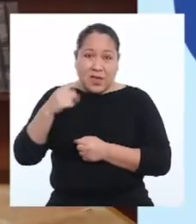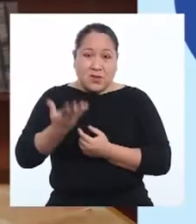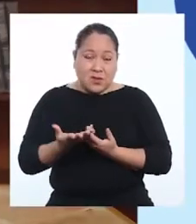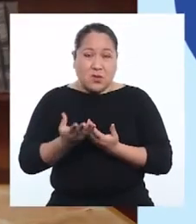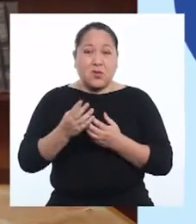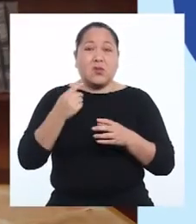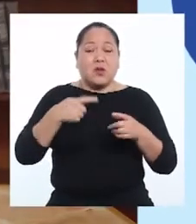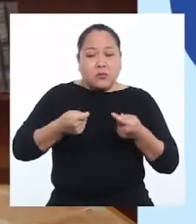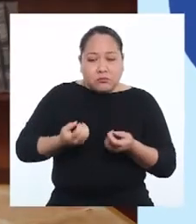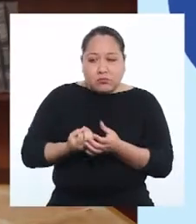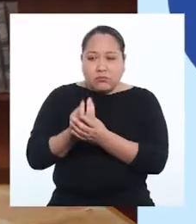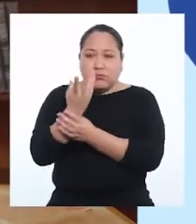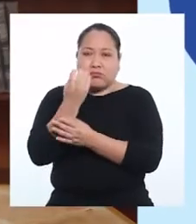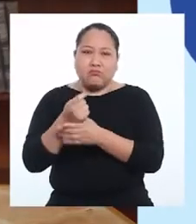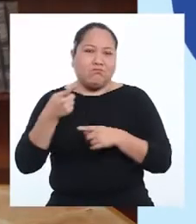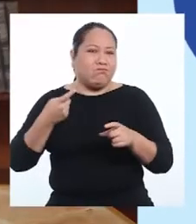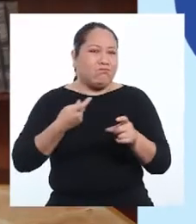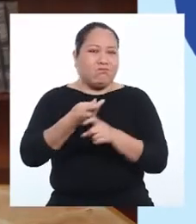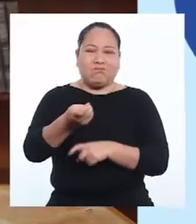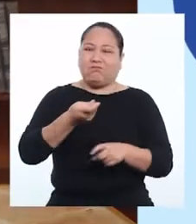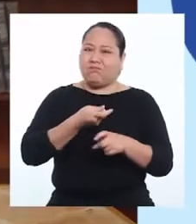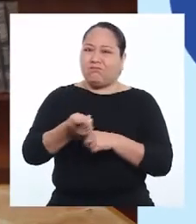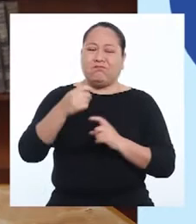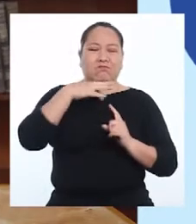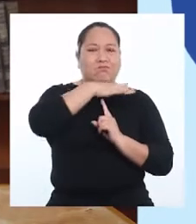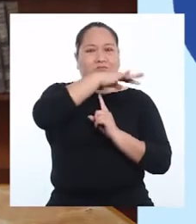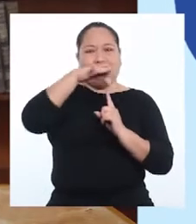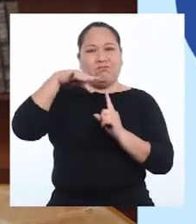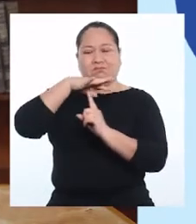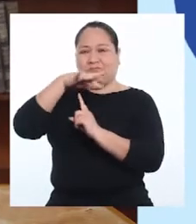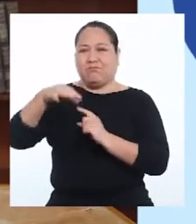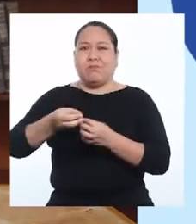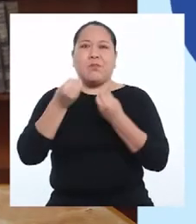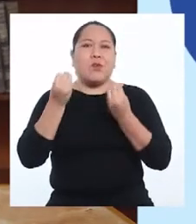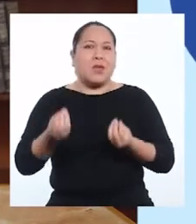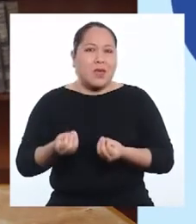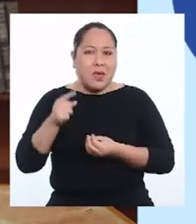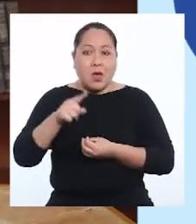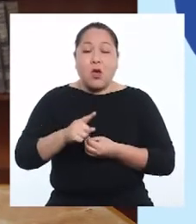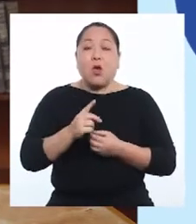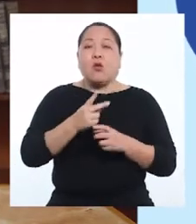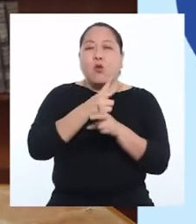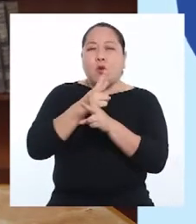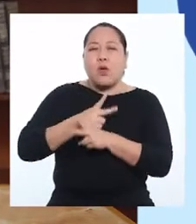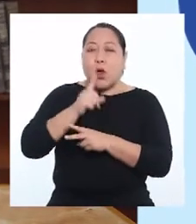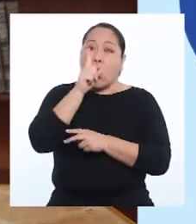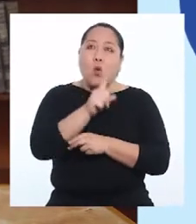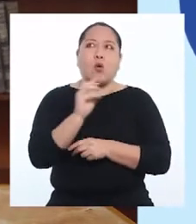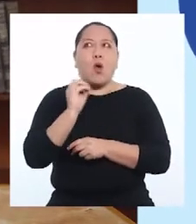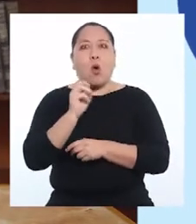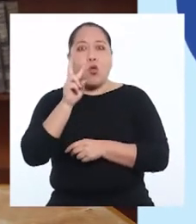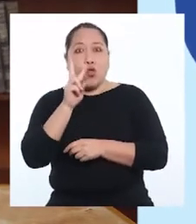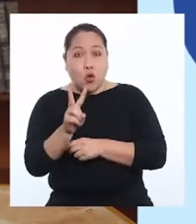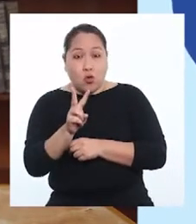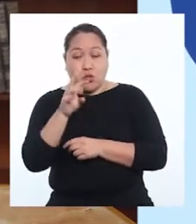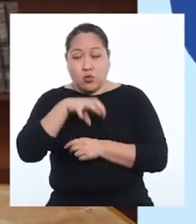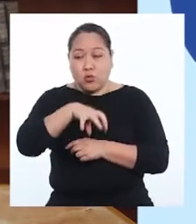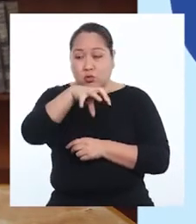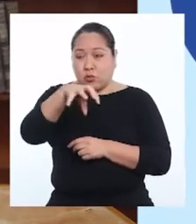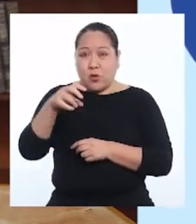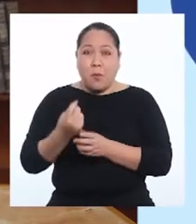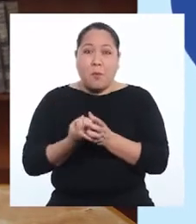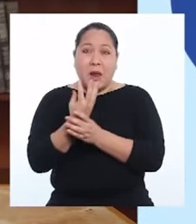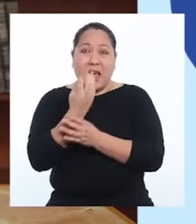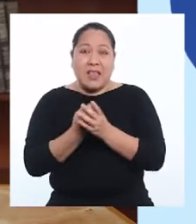larga, estos cultivos resultan perjudiciales para el ambiente, ya que cultivar una